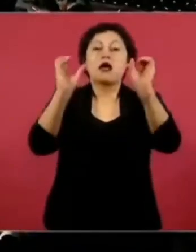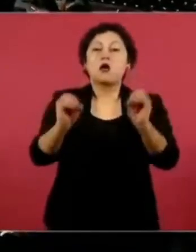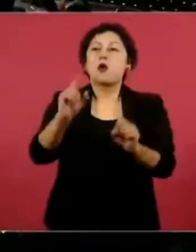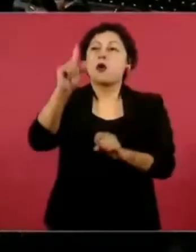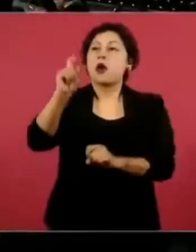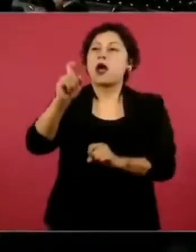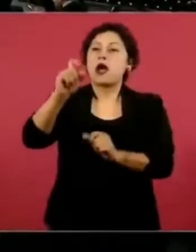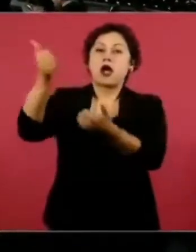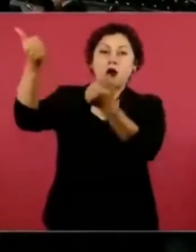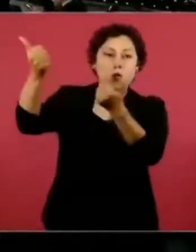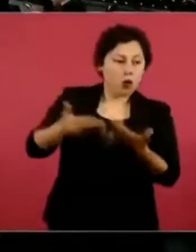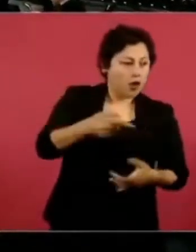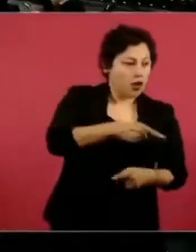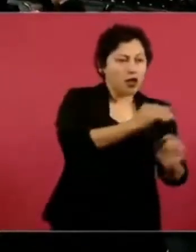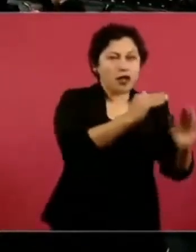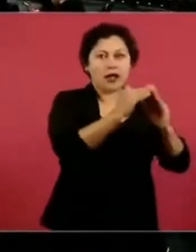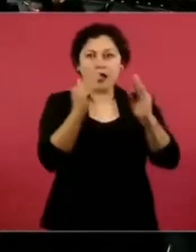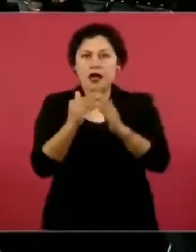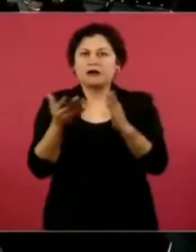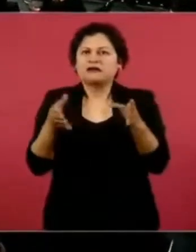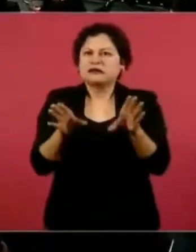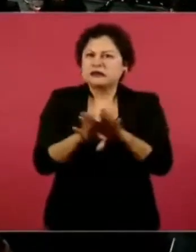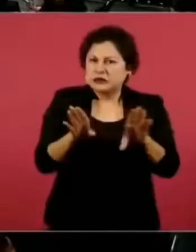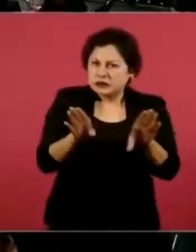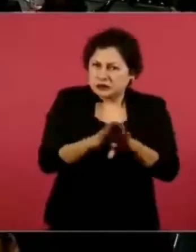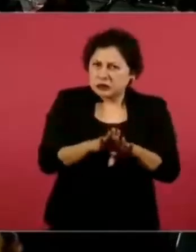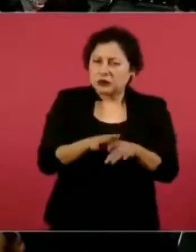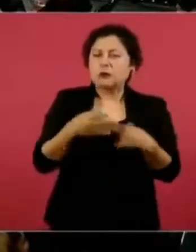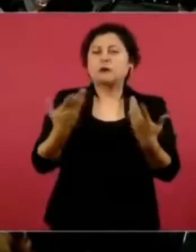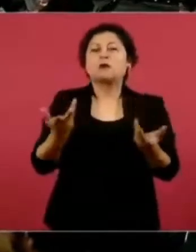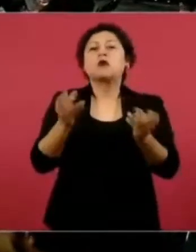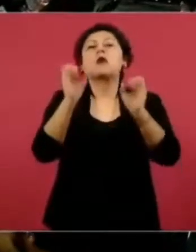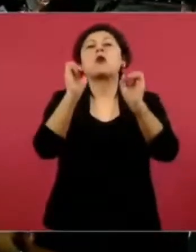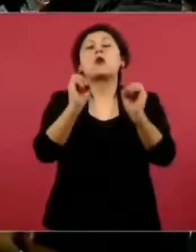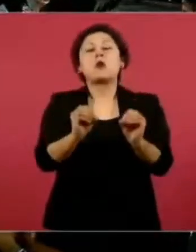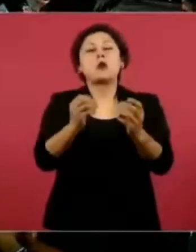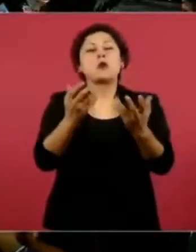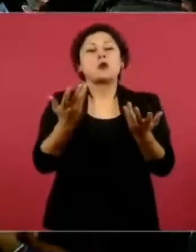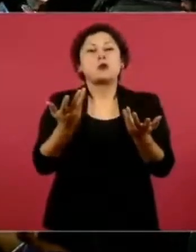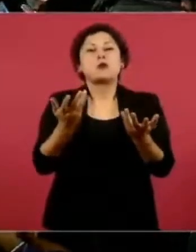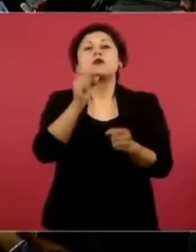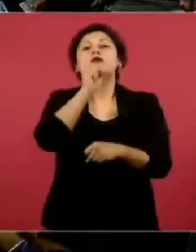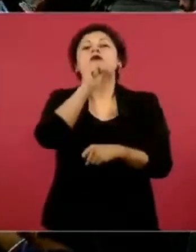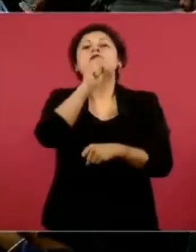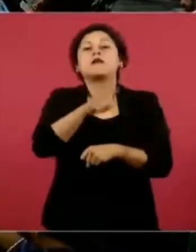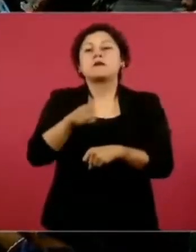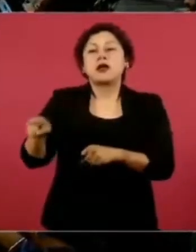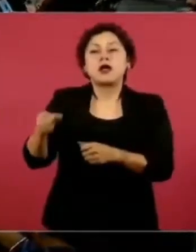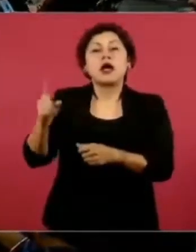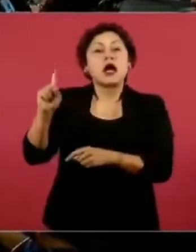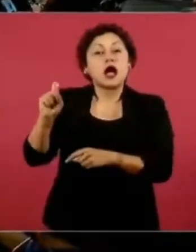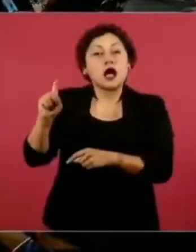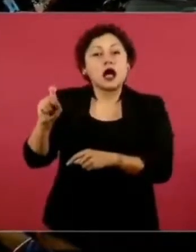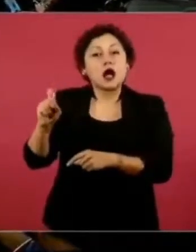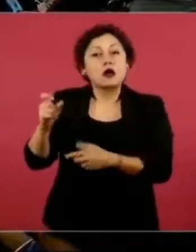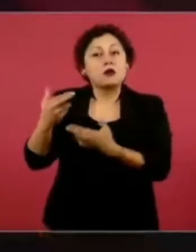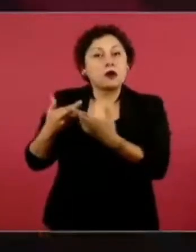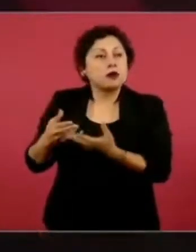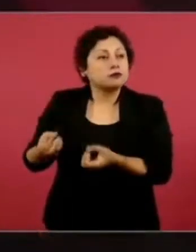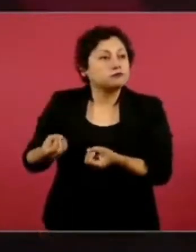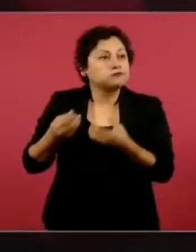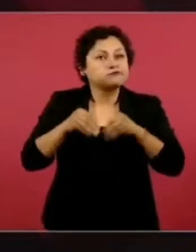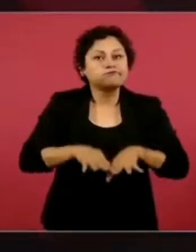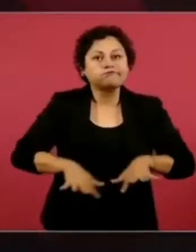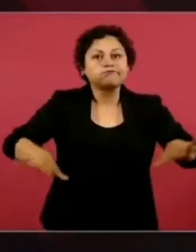menos sobre la construcción de distritos de riego. Y muchas